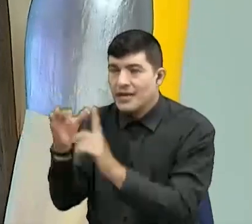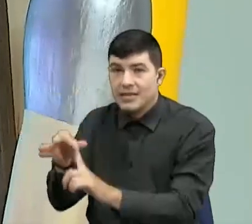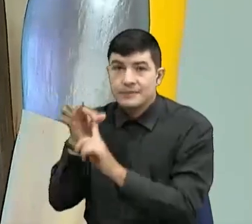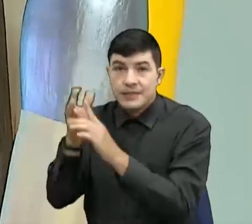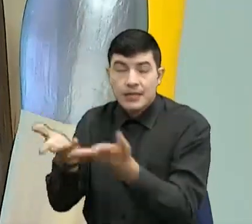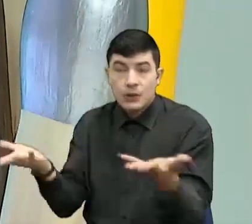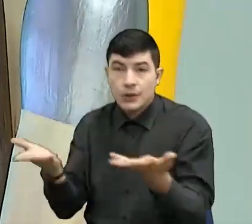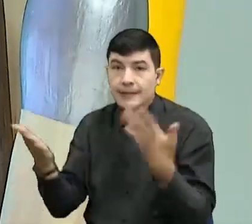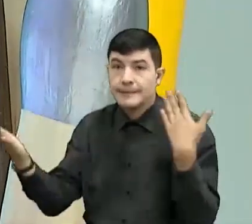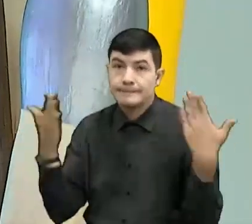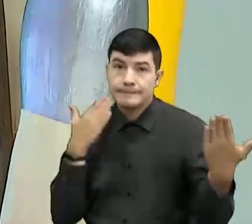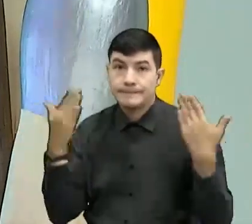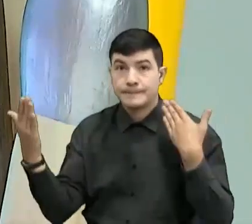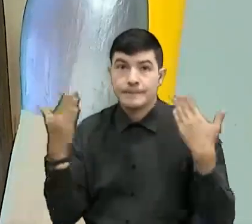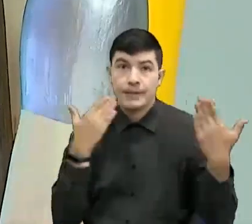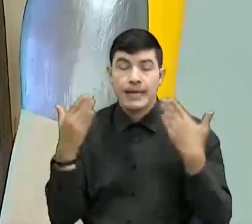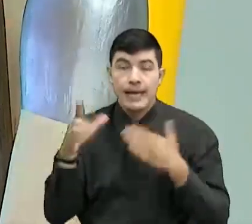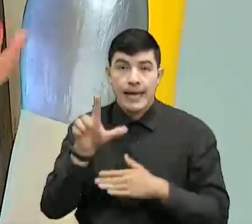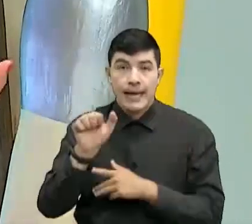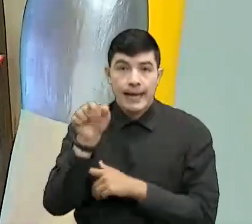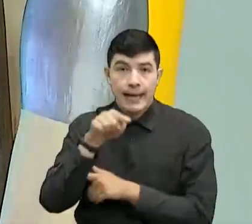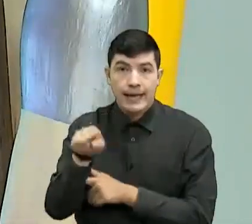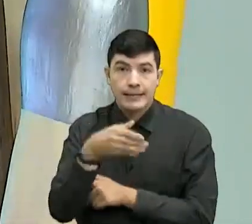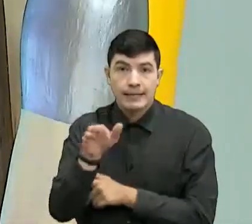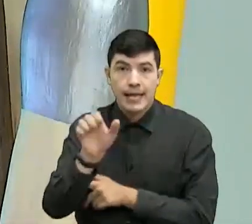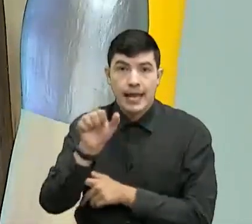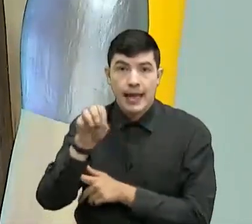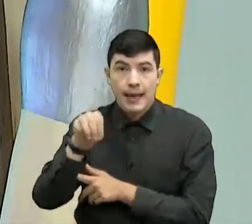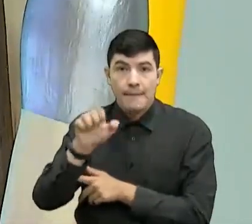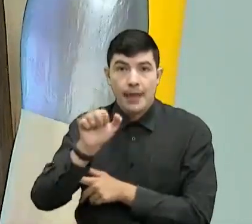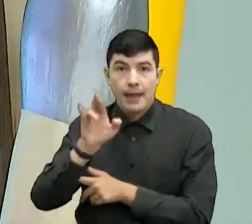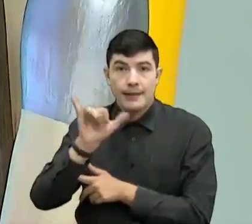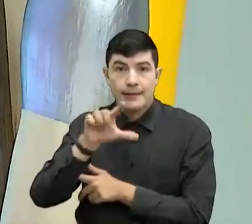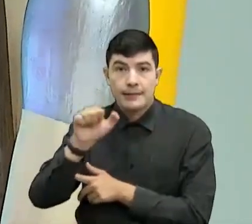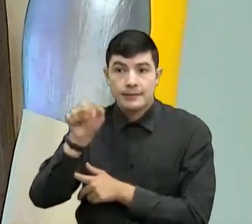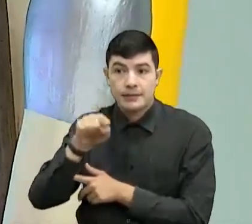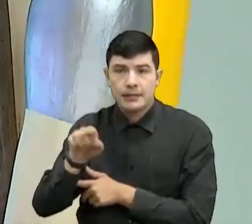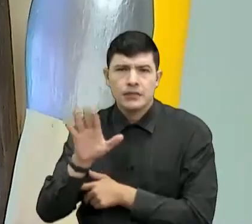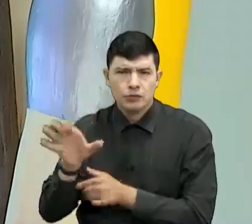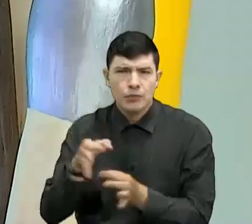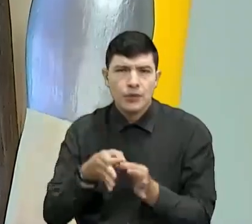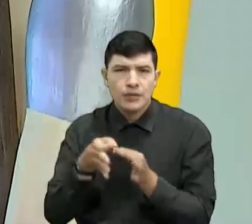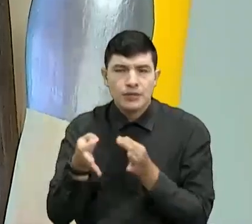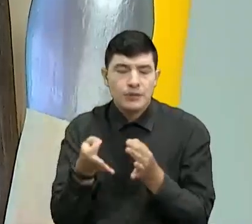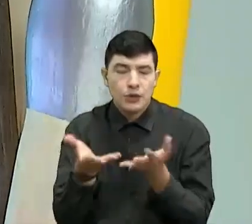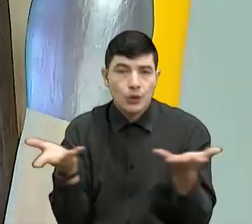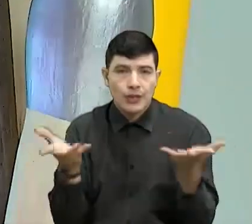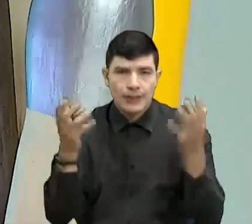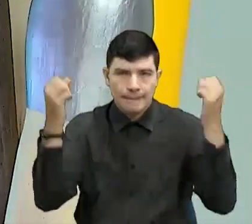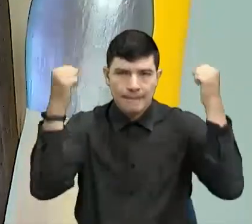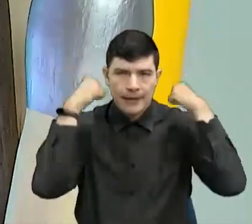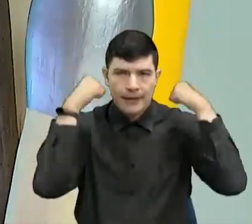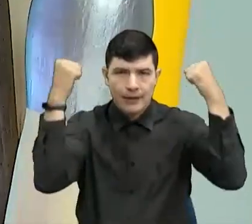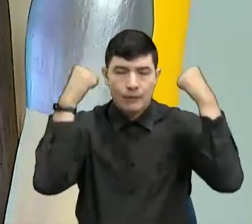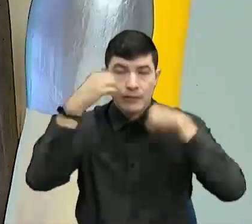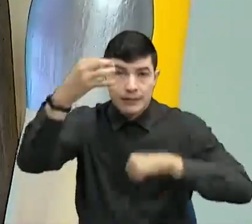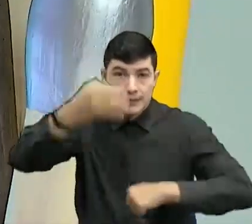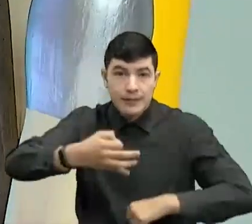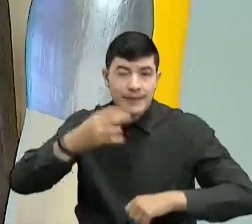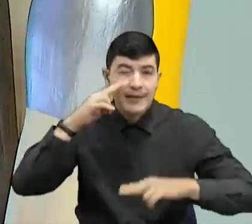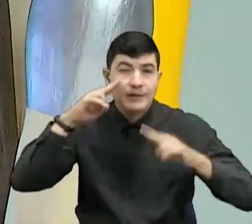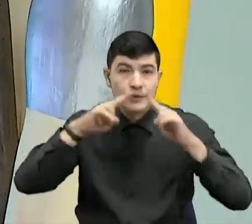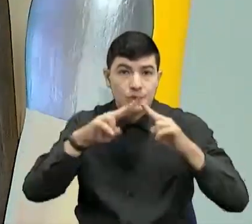Las Amarillas, en pie de cuesta, niños que nos ven, nos escuchan todo el tiempo, no solamente a través del canal TRO,